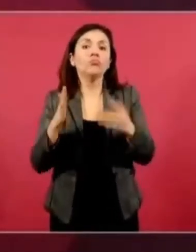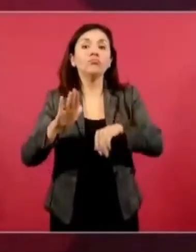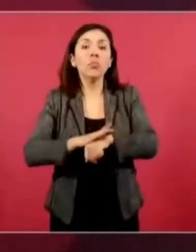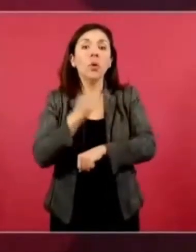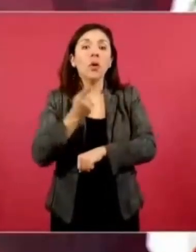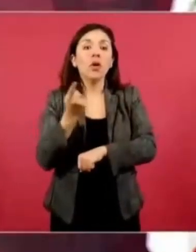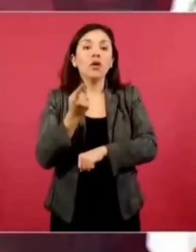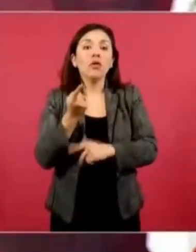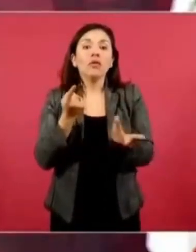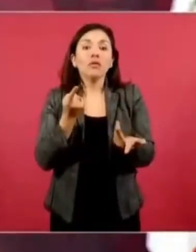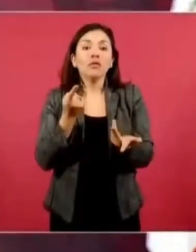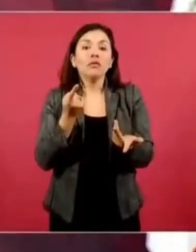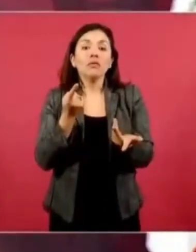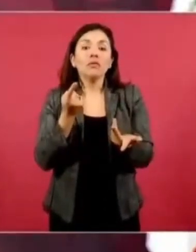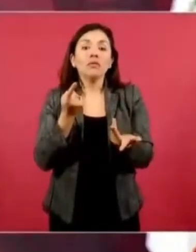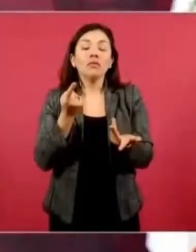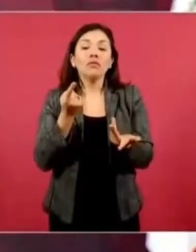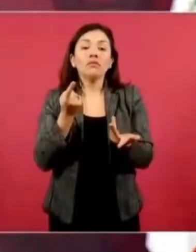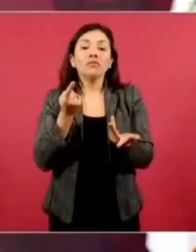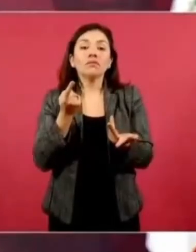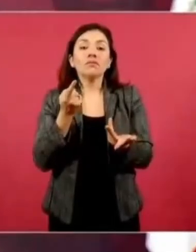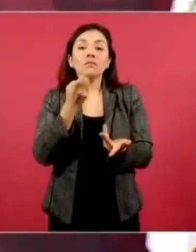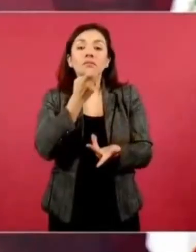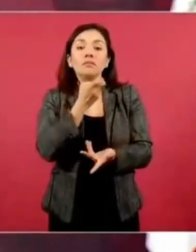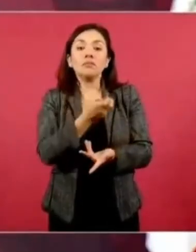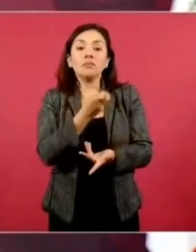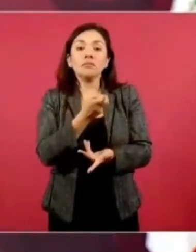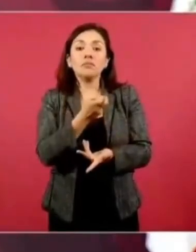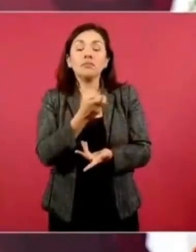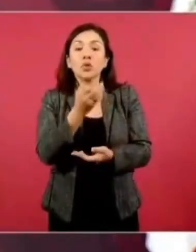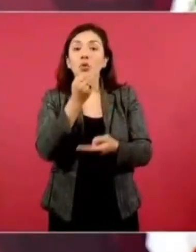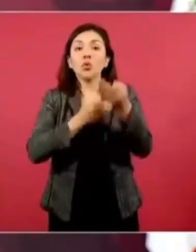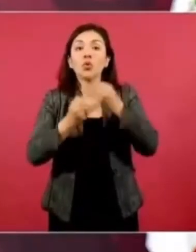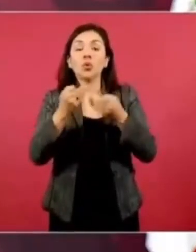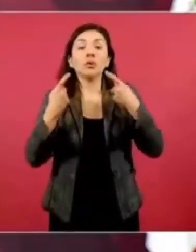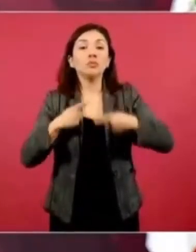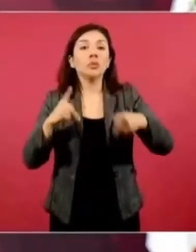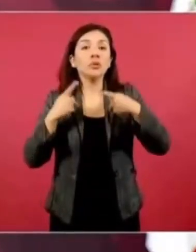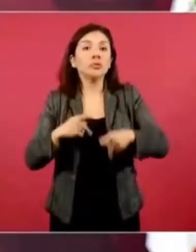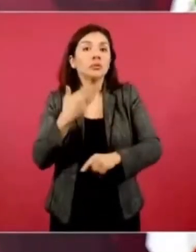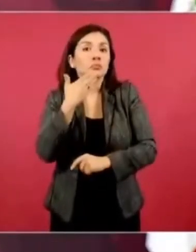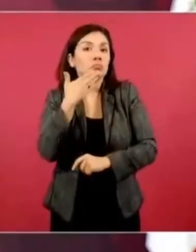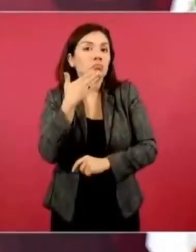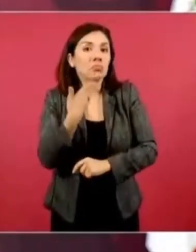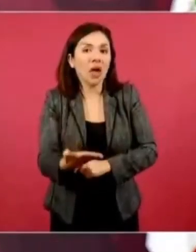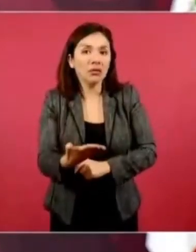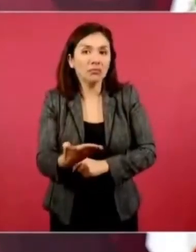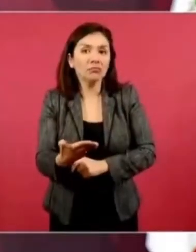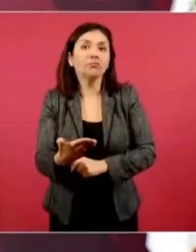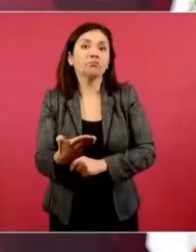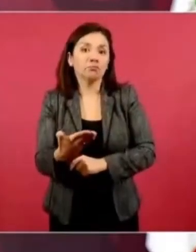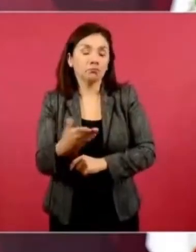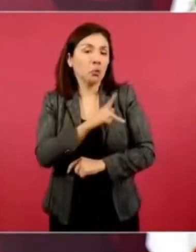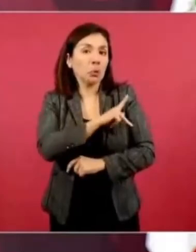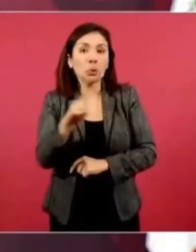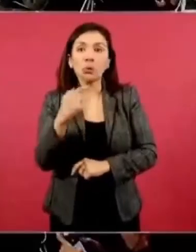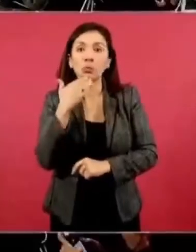están bien, muy bien.